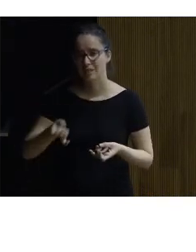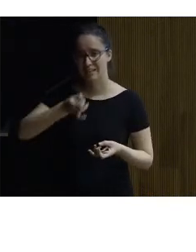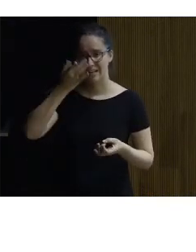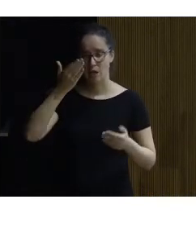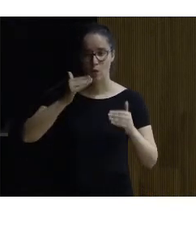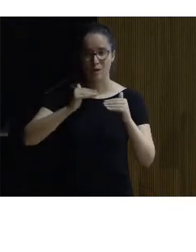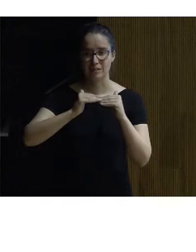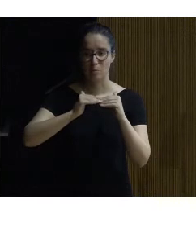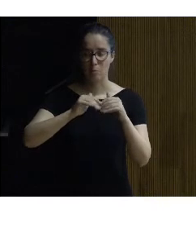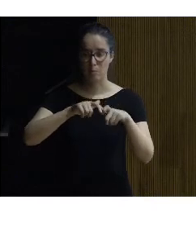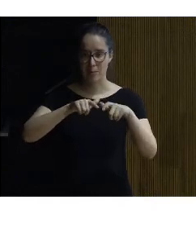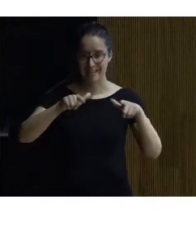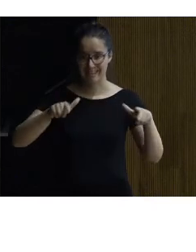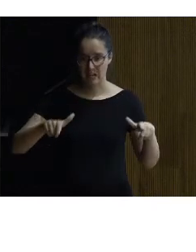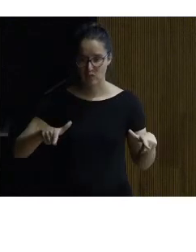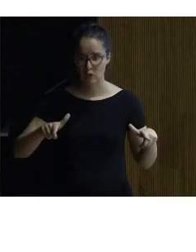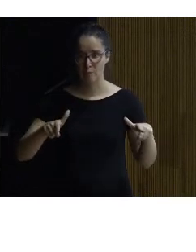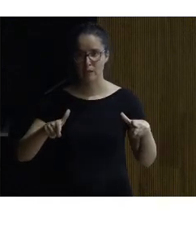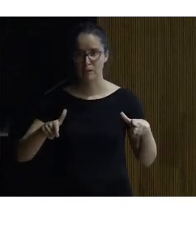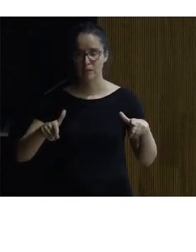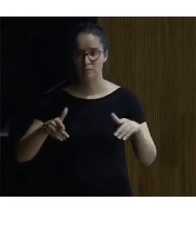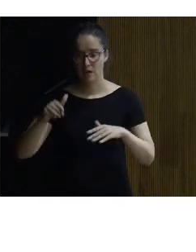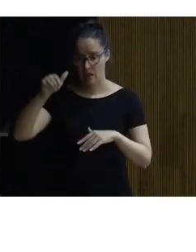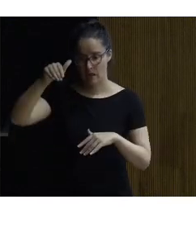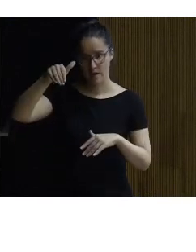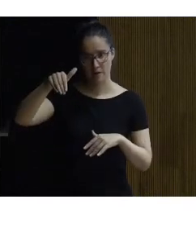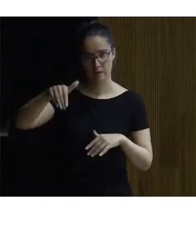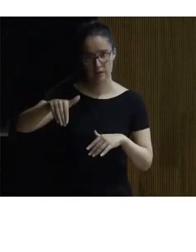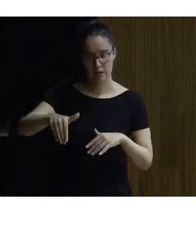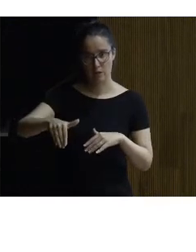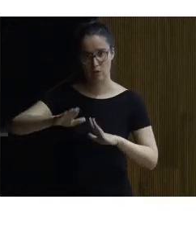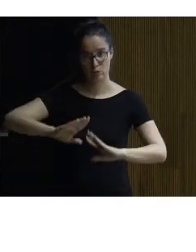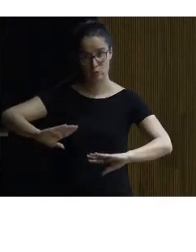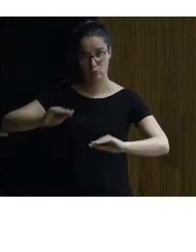plataformas que sigan la inclinación de la propia colina